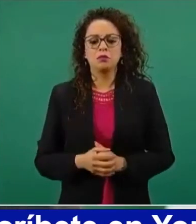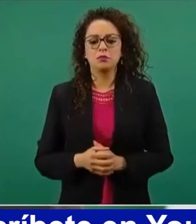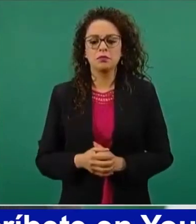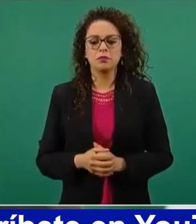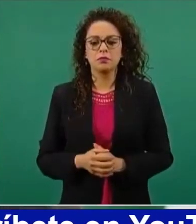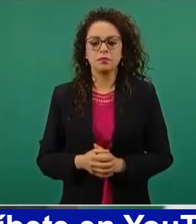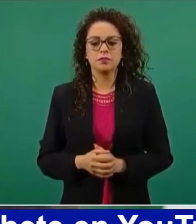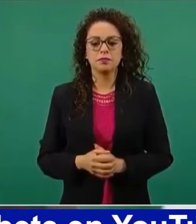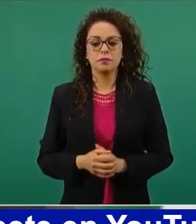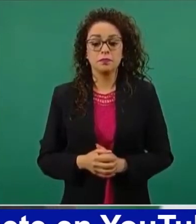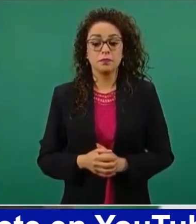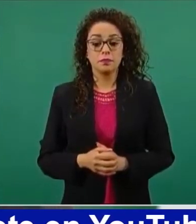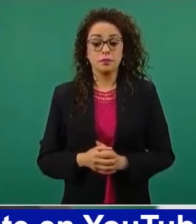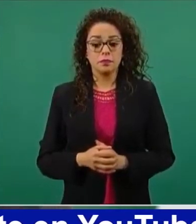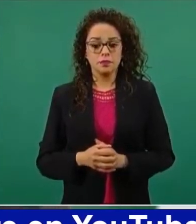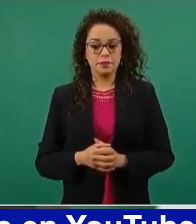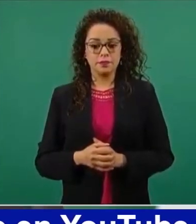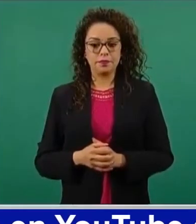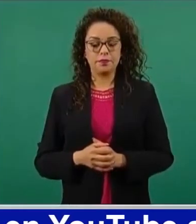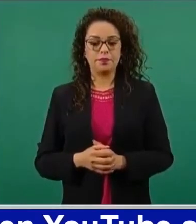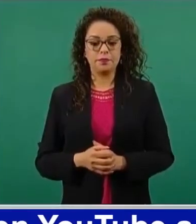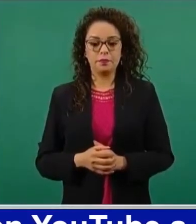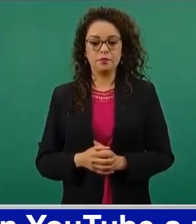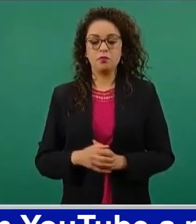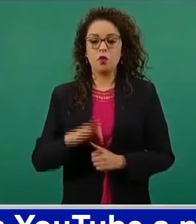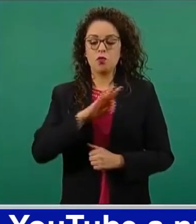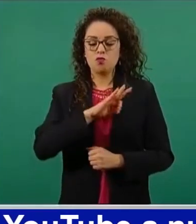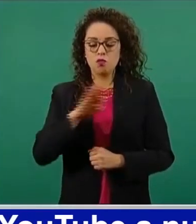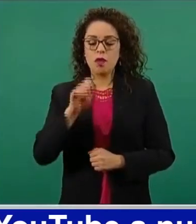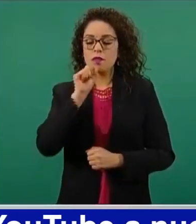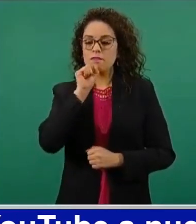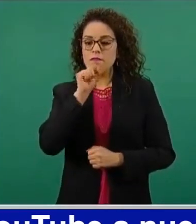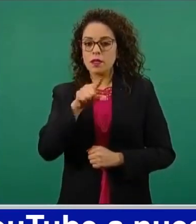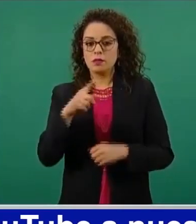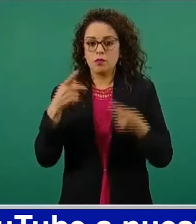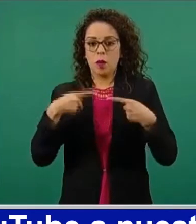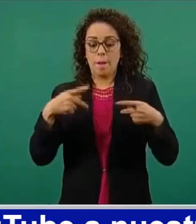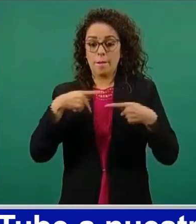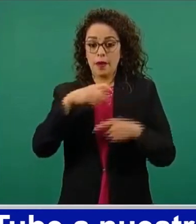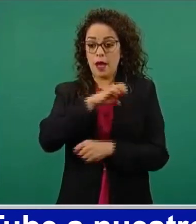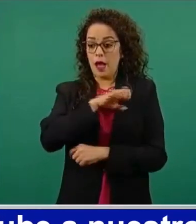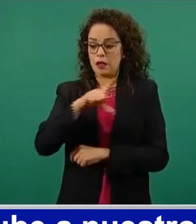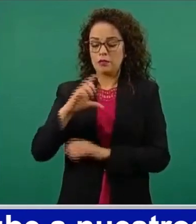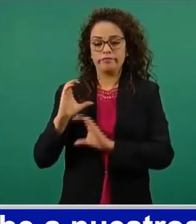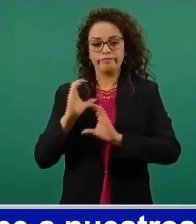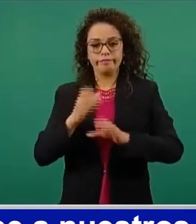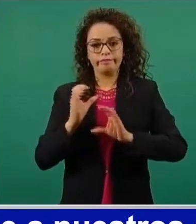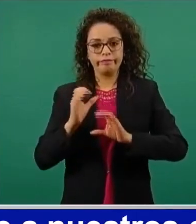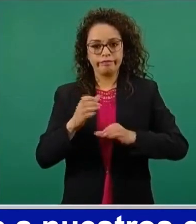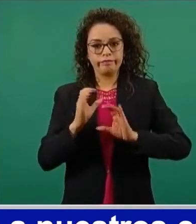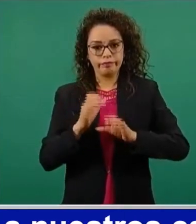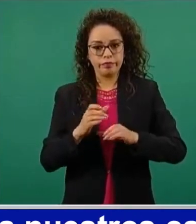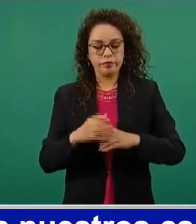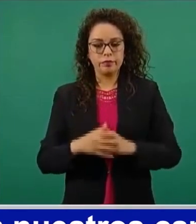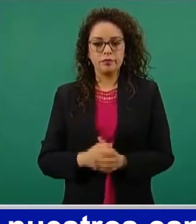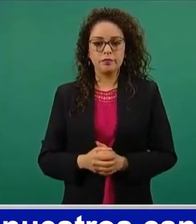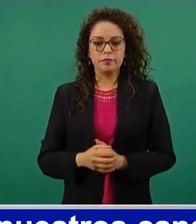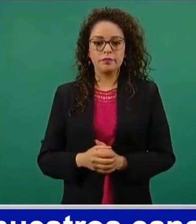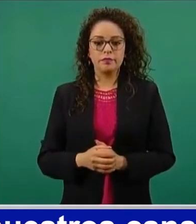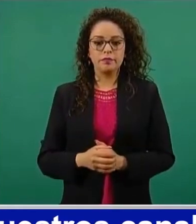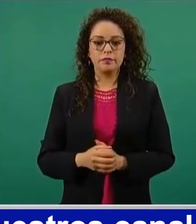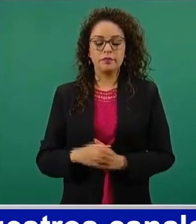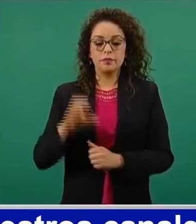contratar a personal especializado, que la Comisión Federal de Electricidad ponga a